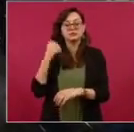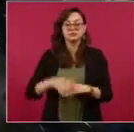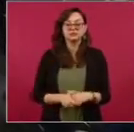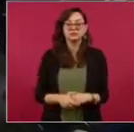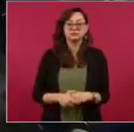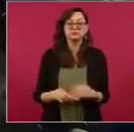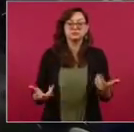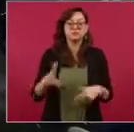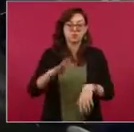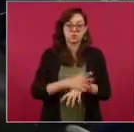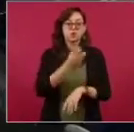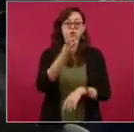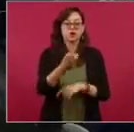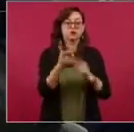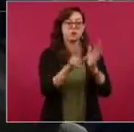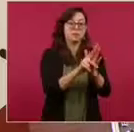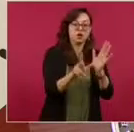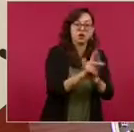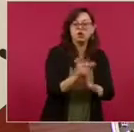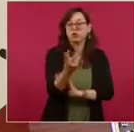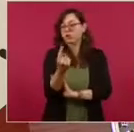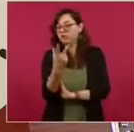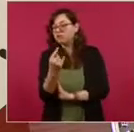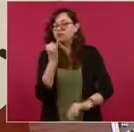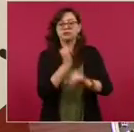pero afortunadamente la gente quiere cambio.